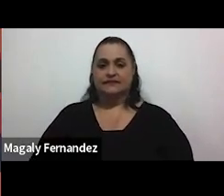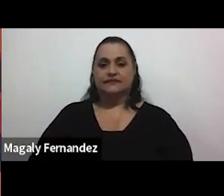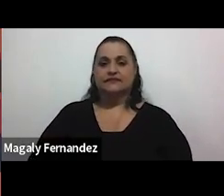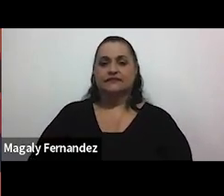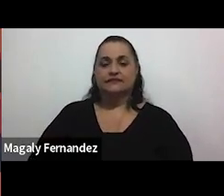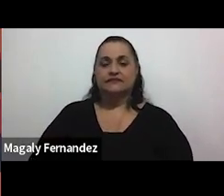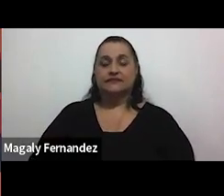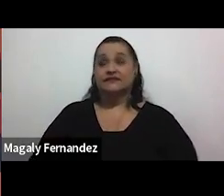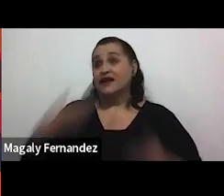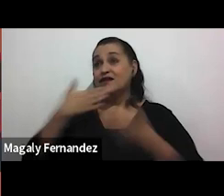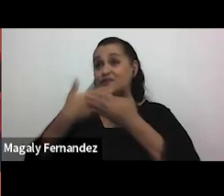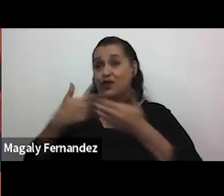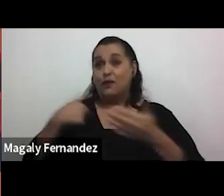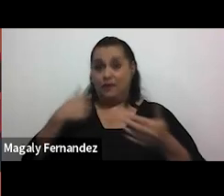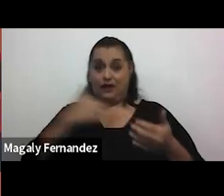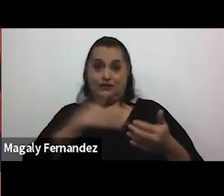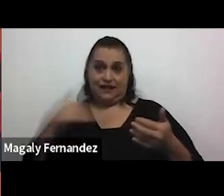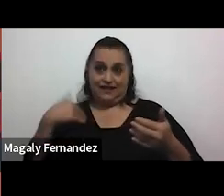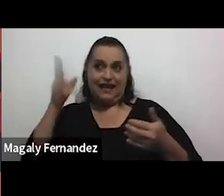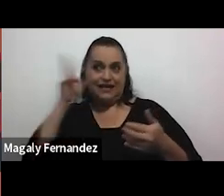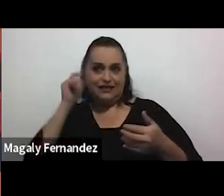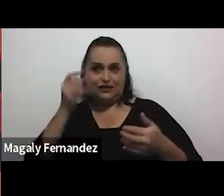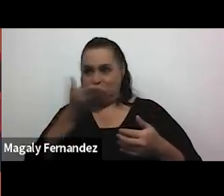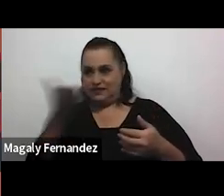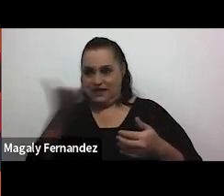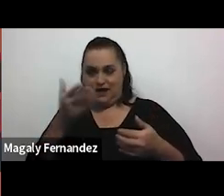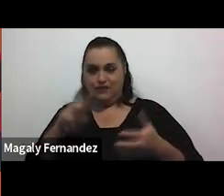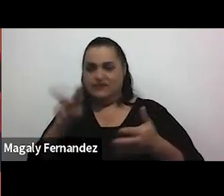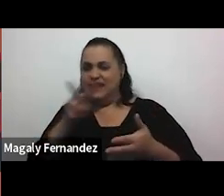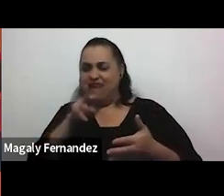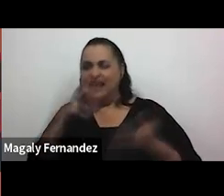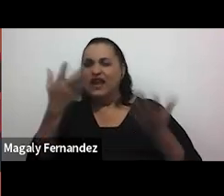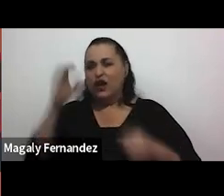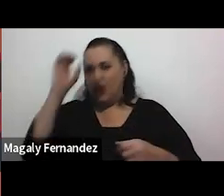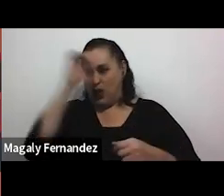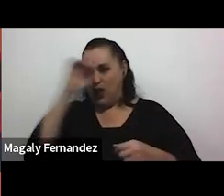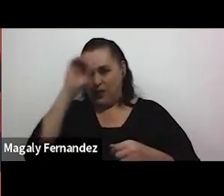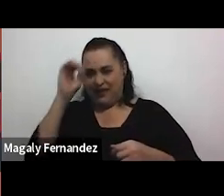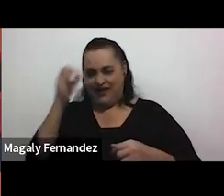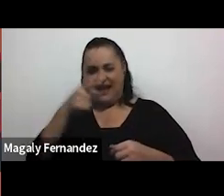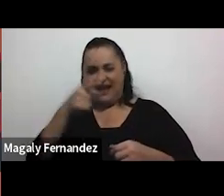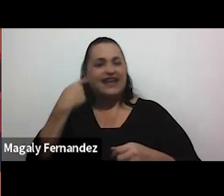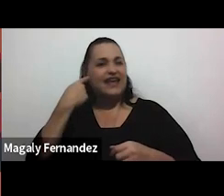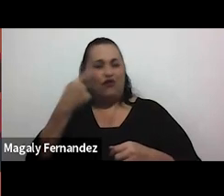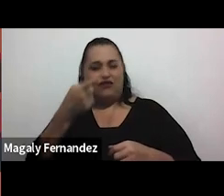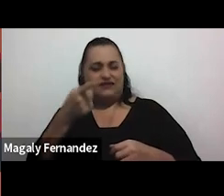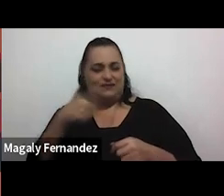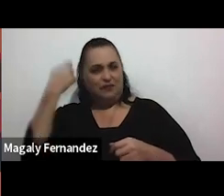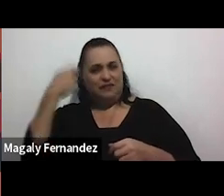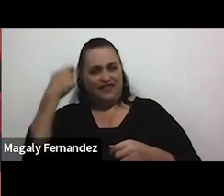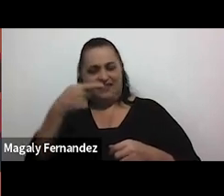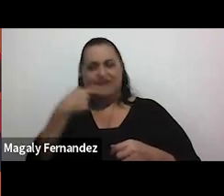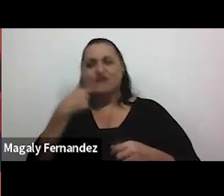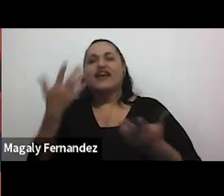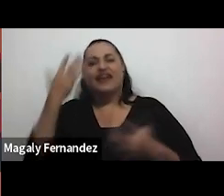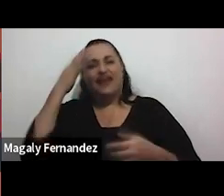Bueno, me gustaría escucharles o leerles en cuanto a qué les resuena de este de este